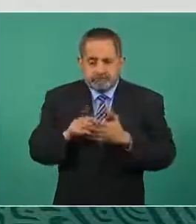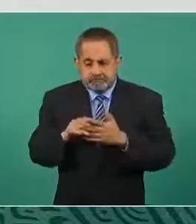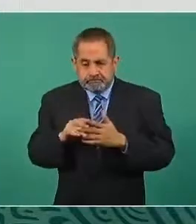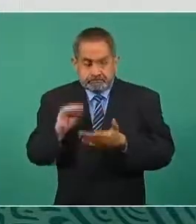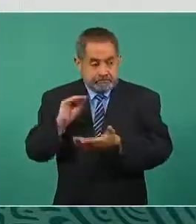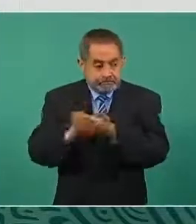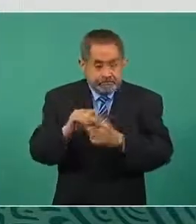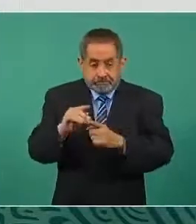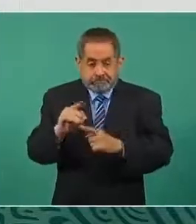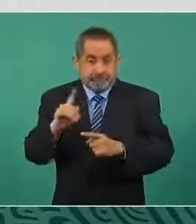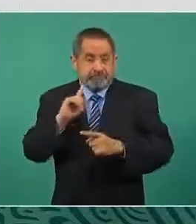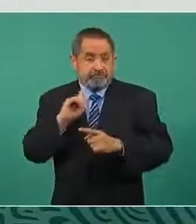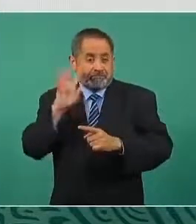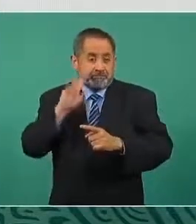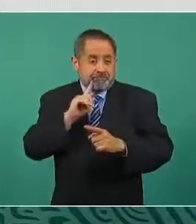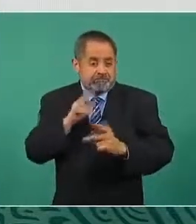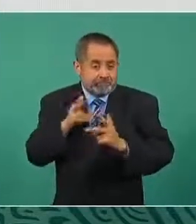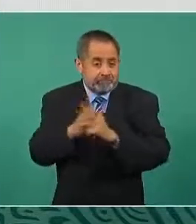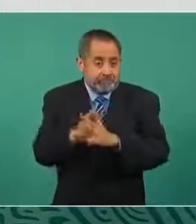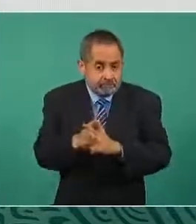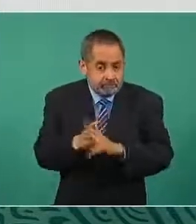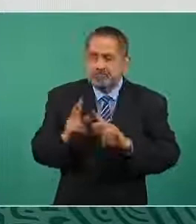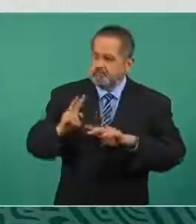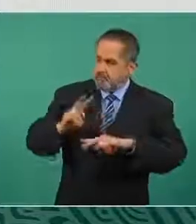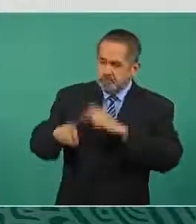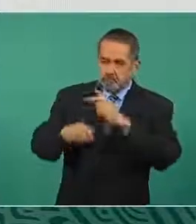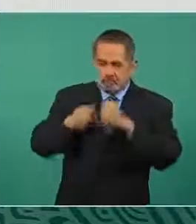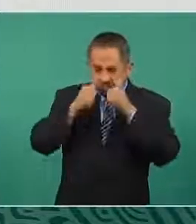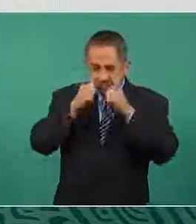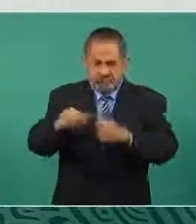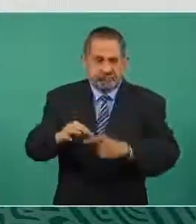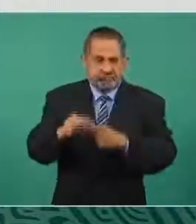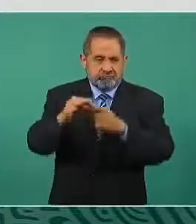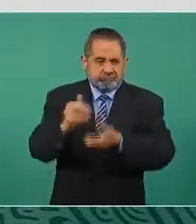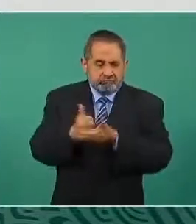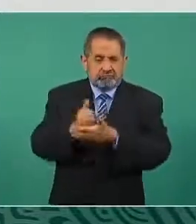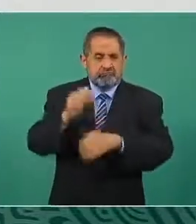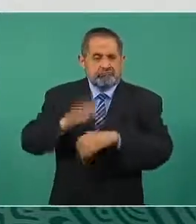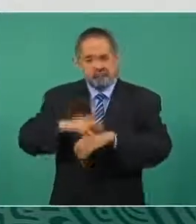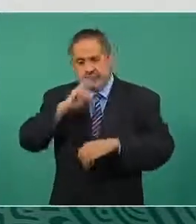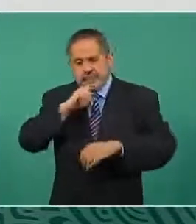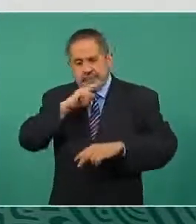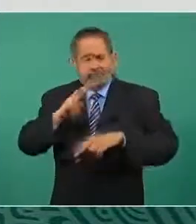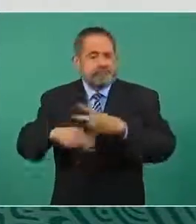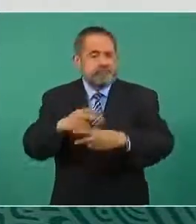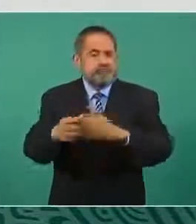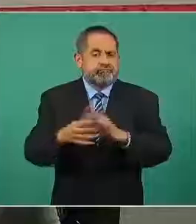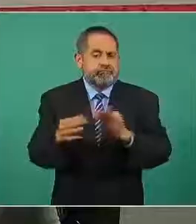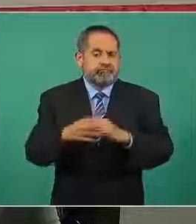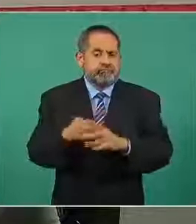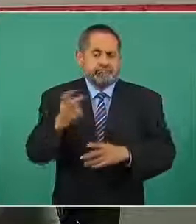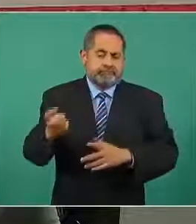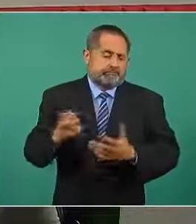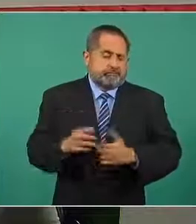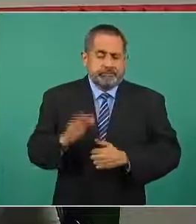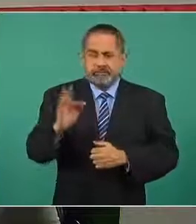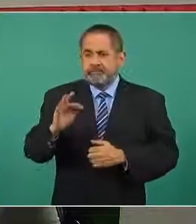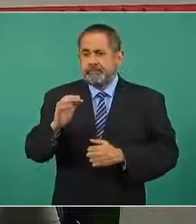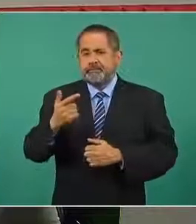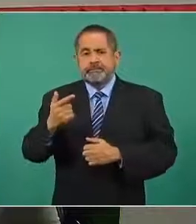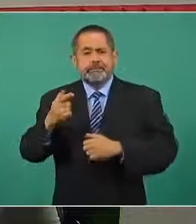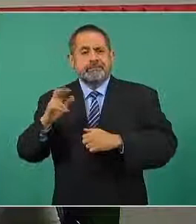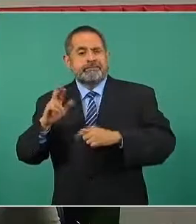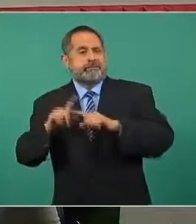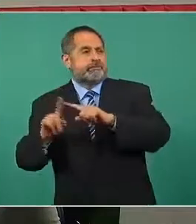especial a los delitos de feminicidios empieza a hacer esto las diferentes fiscalías estatales adelante